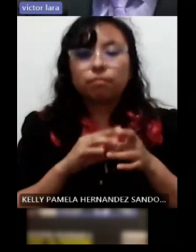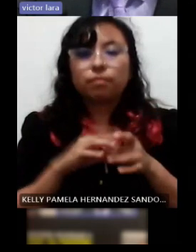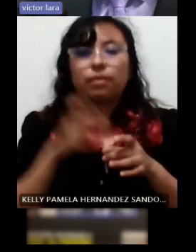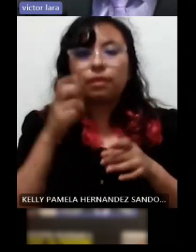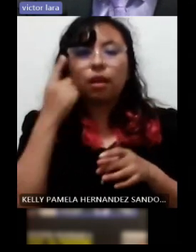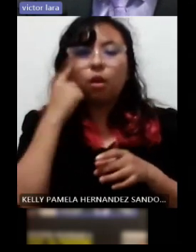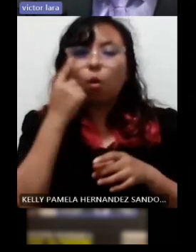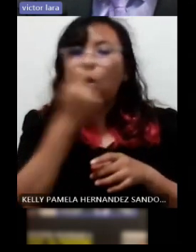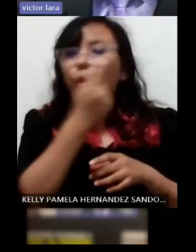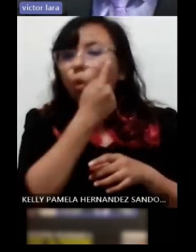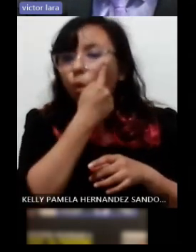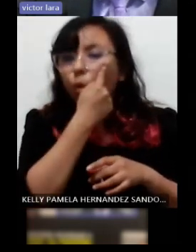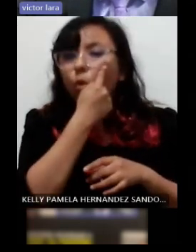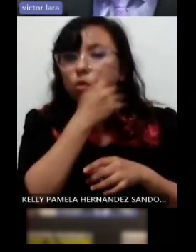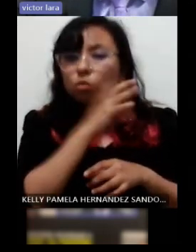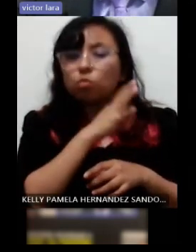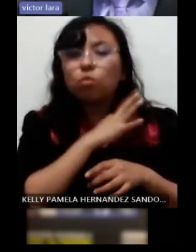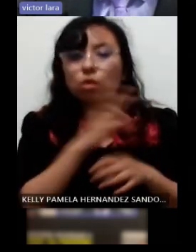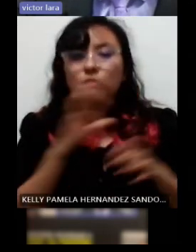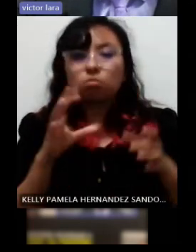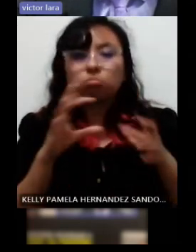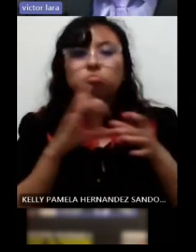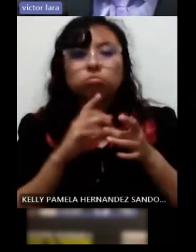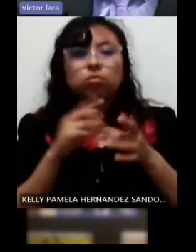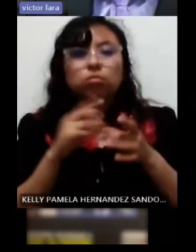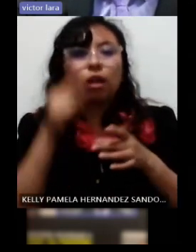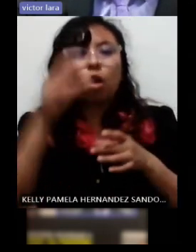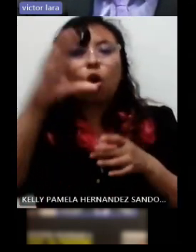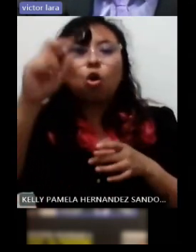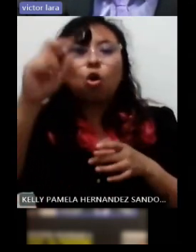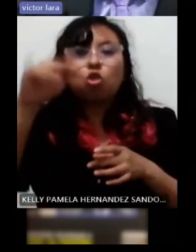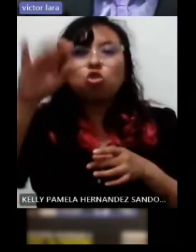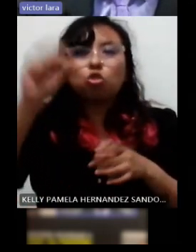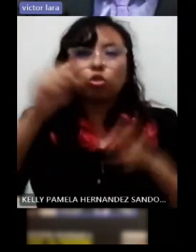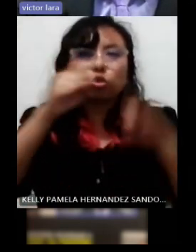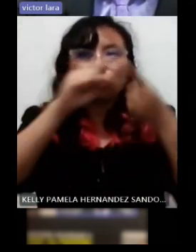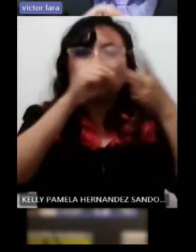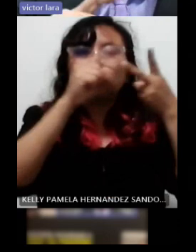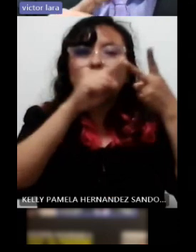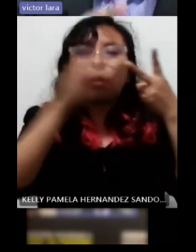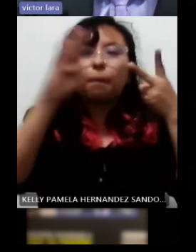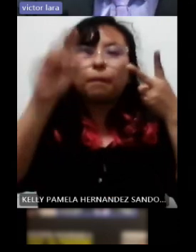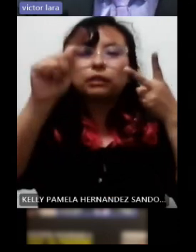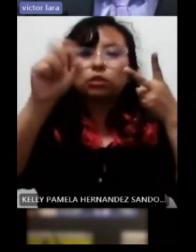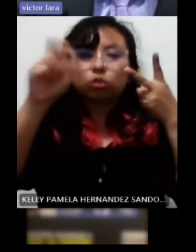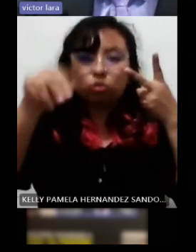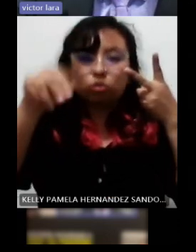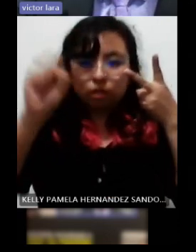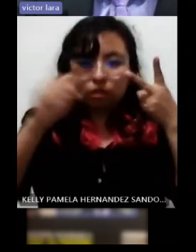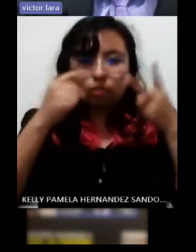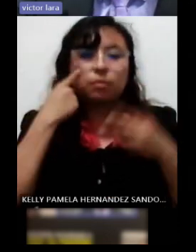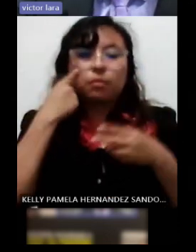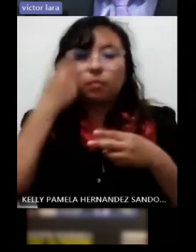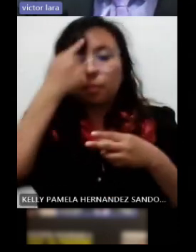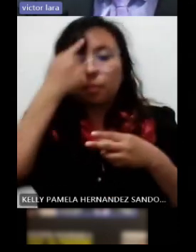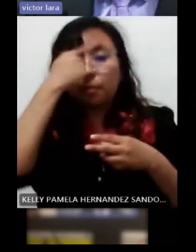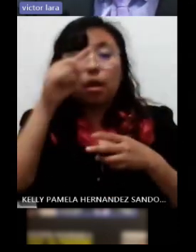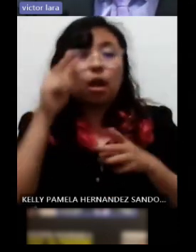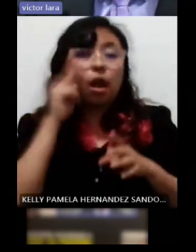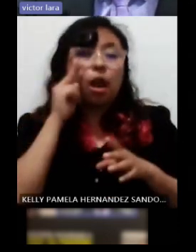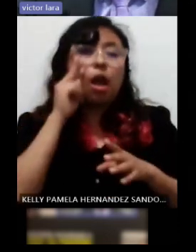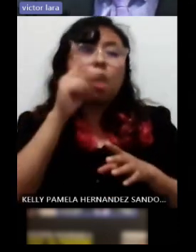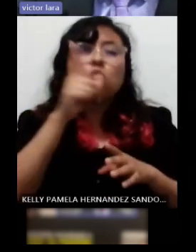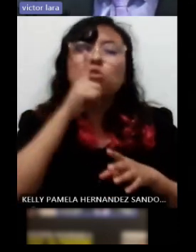y bastones que son los fotorreceptores de los que platicaba el doctor sobre todo para darle una intención de un estímulo